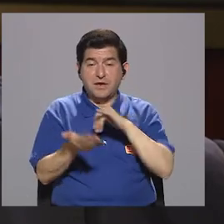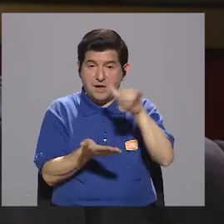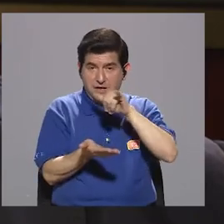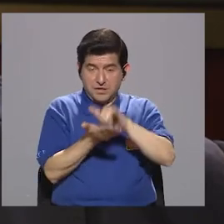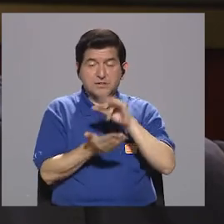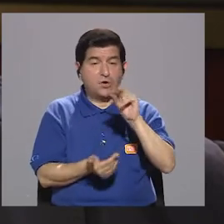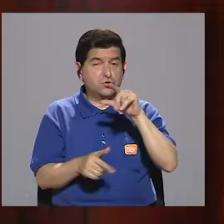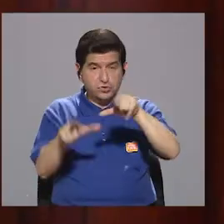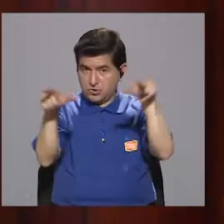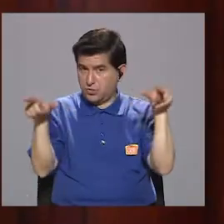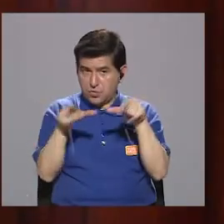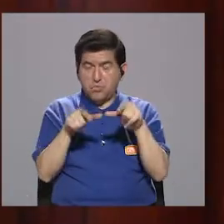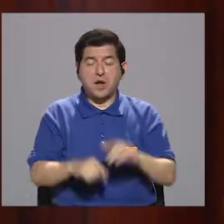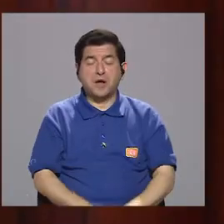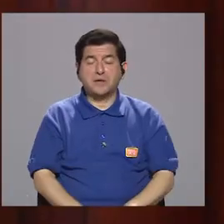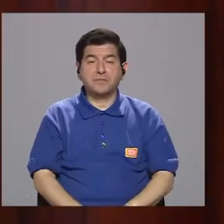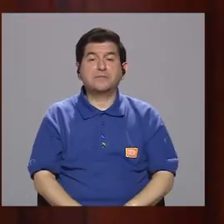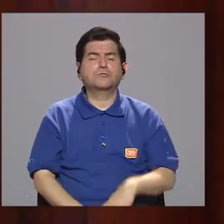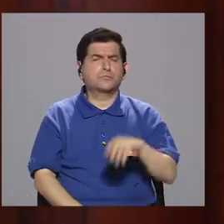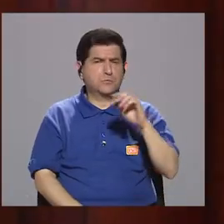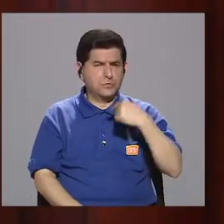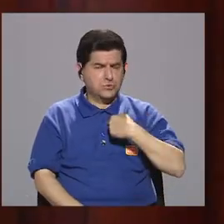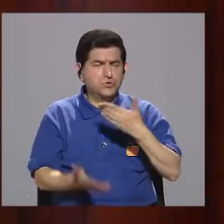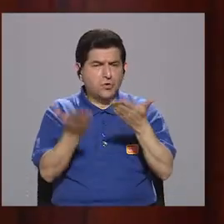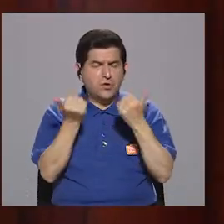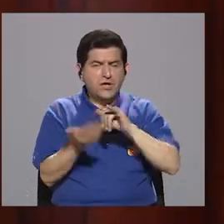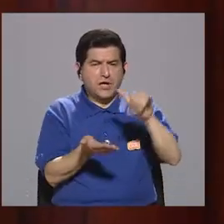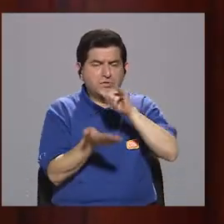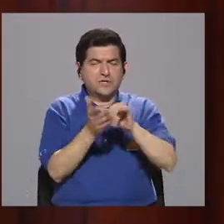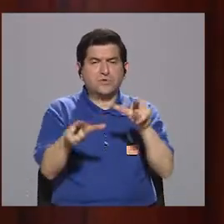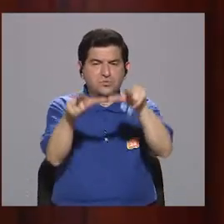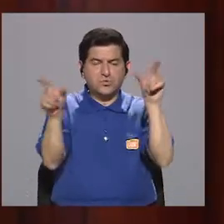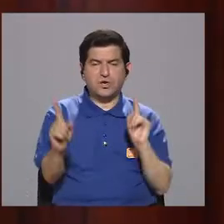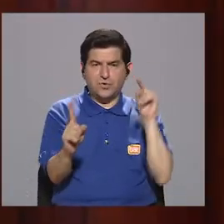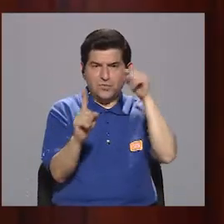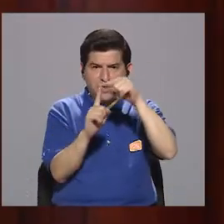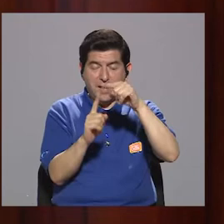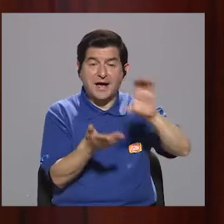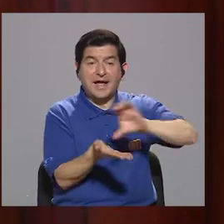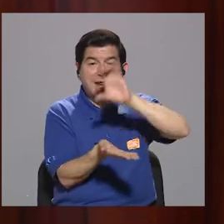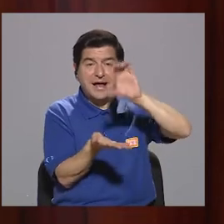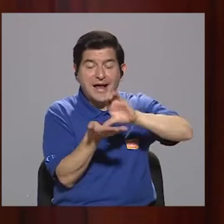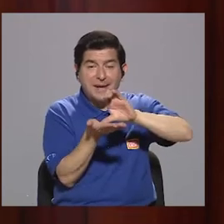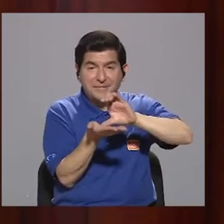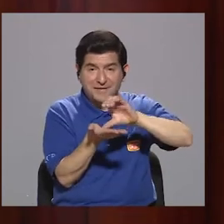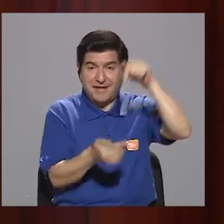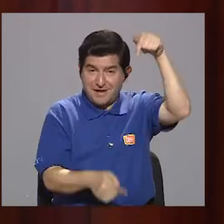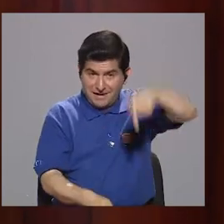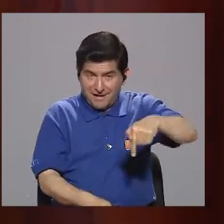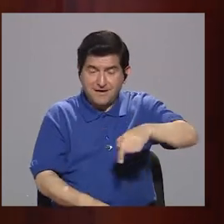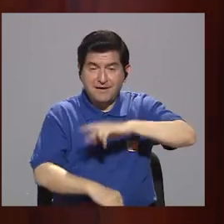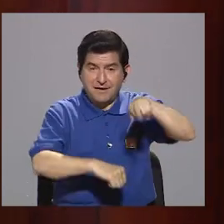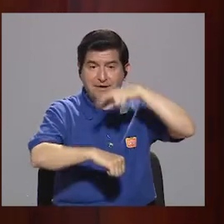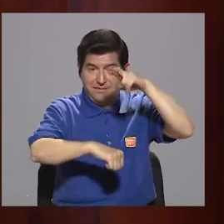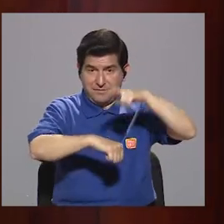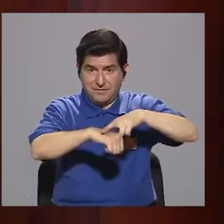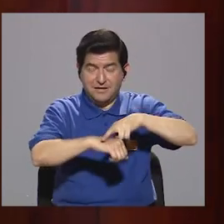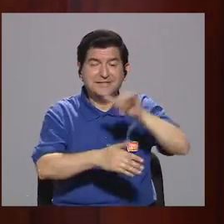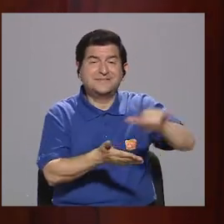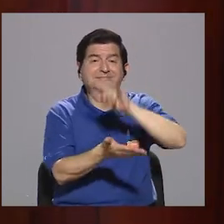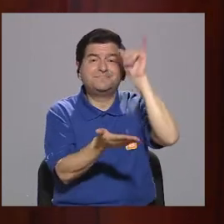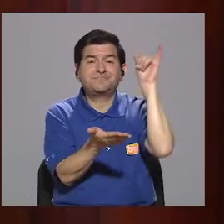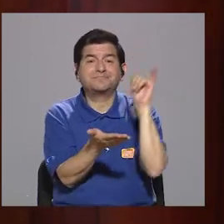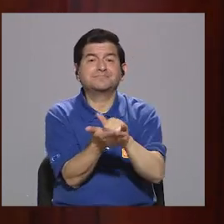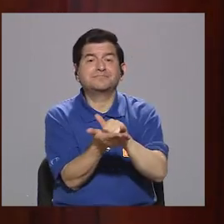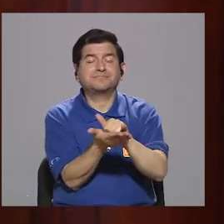José no sea eso. sea eso. Que San sea un destino porque como capital de la República, sin duda alguna, San José